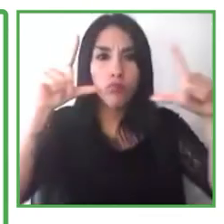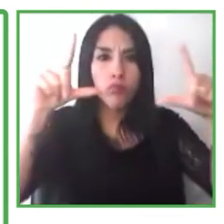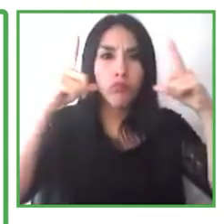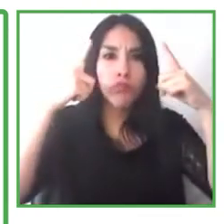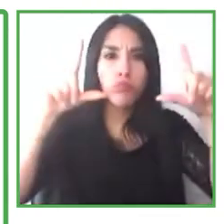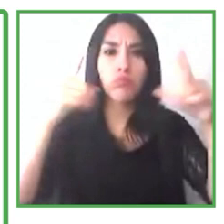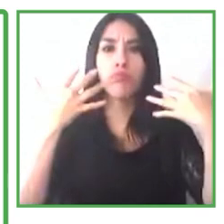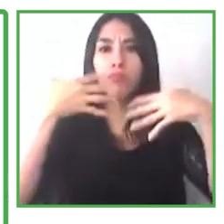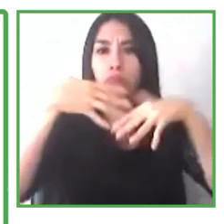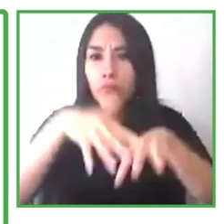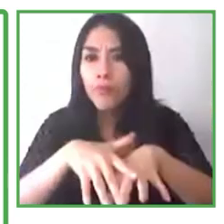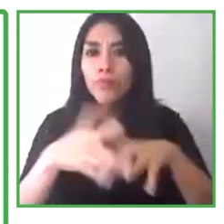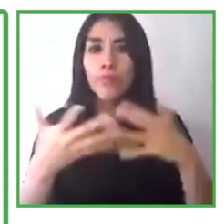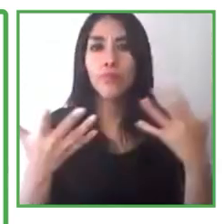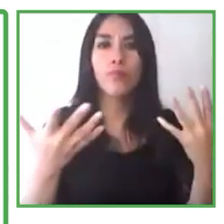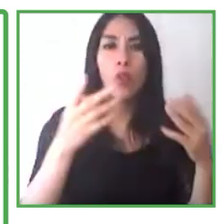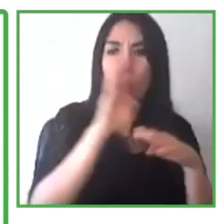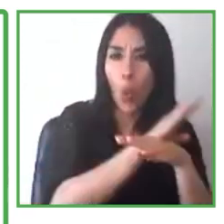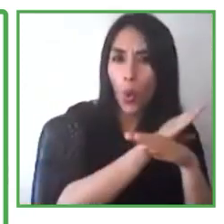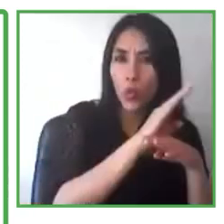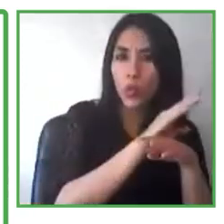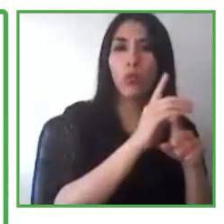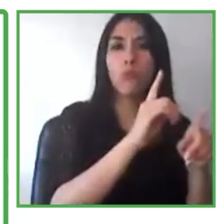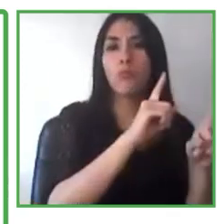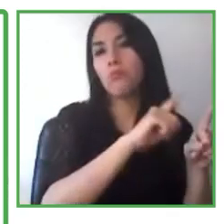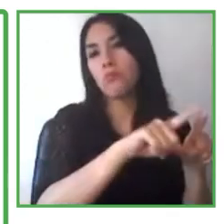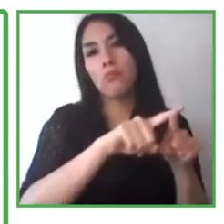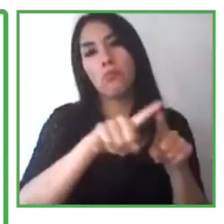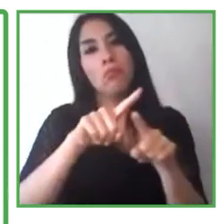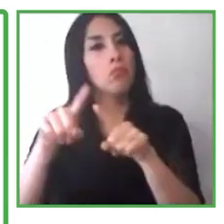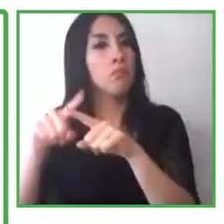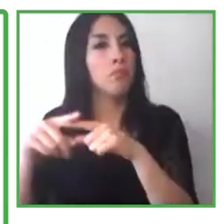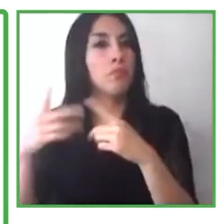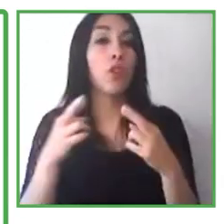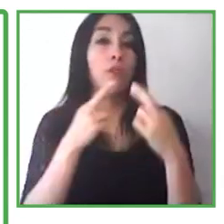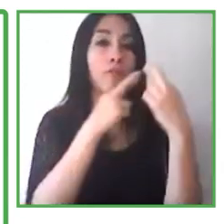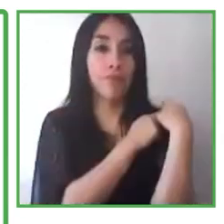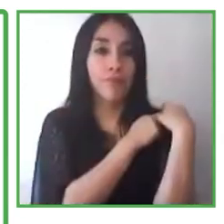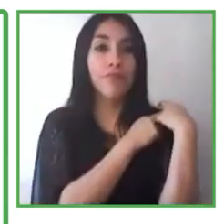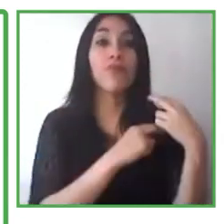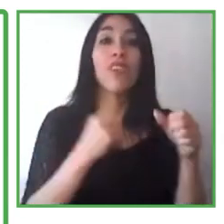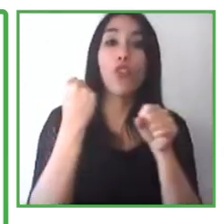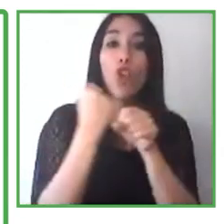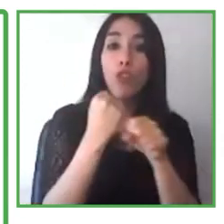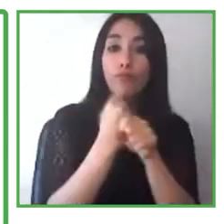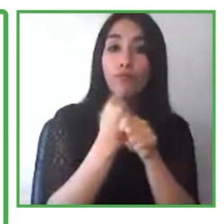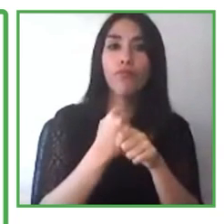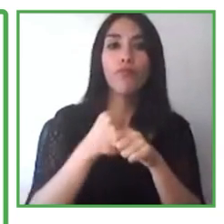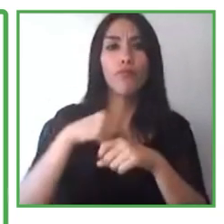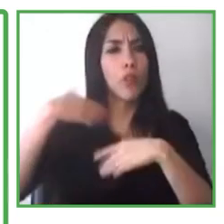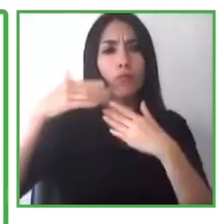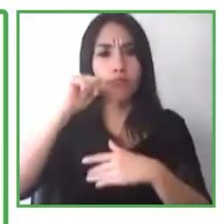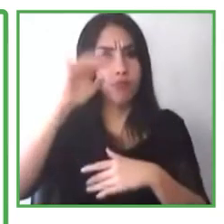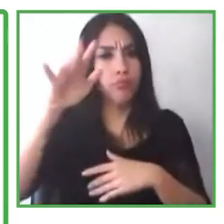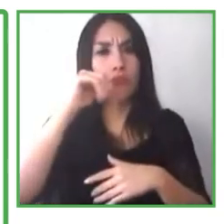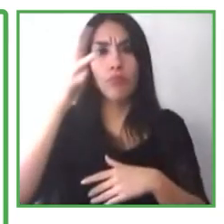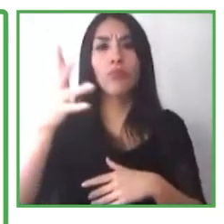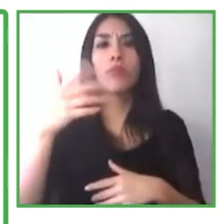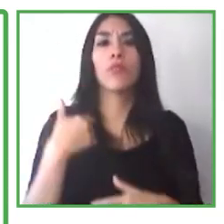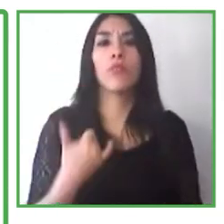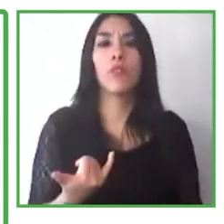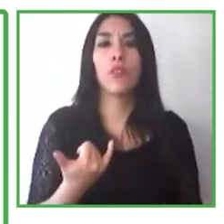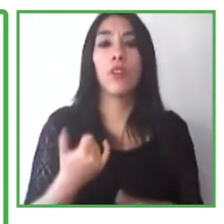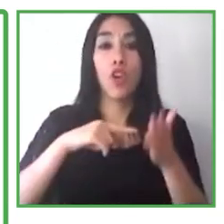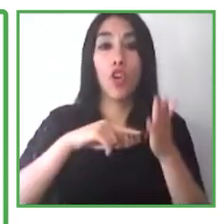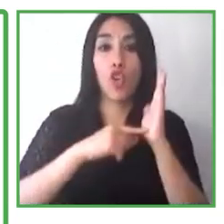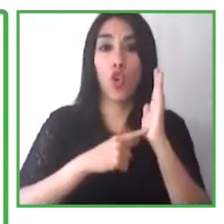sus empleados todos los días para realizar su trabajo, sean compatibles con las tecnologías de asistencia, que va a dejar que